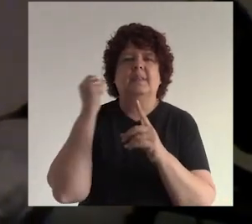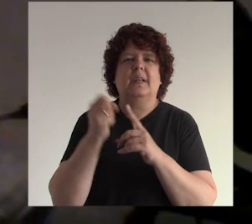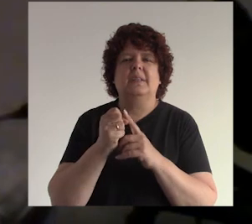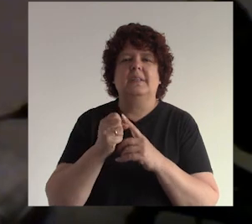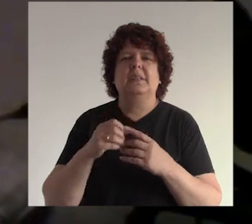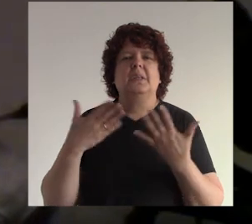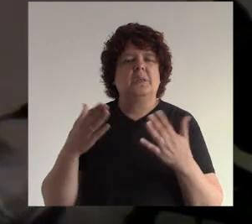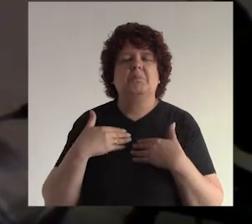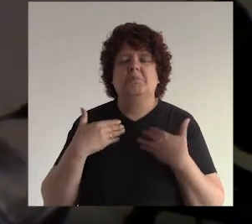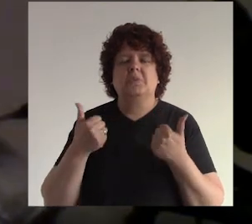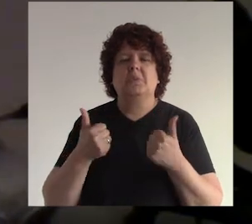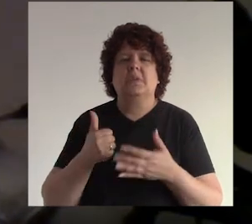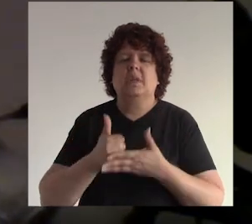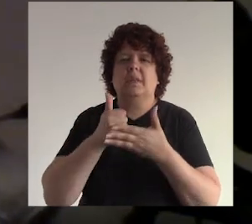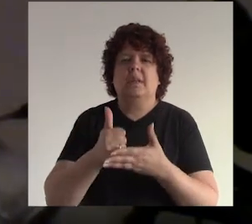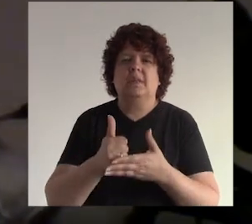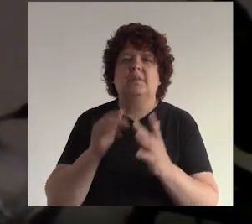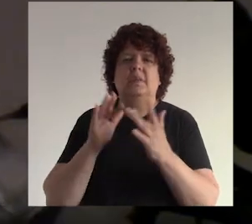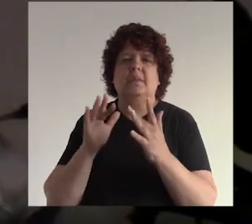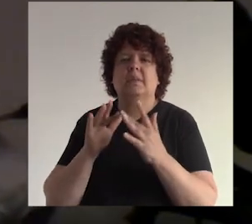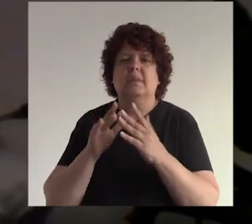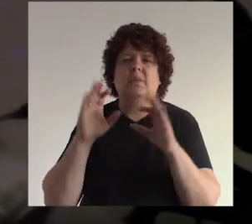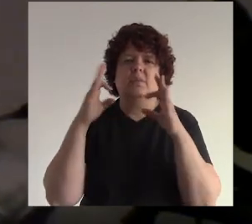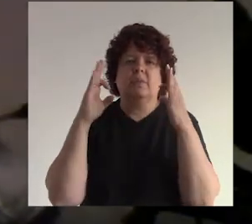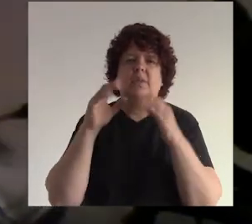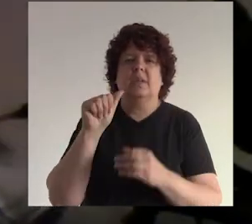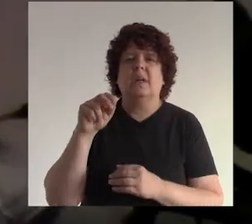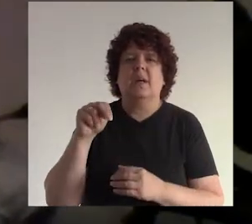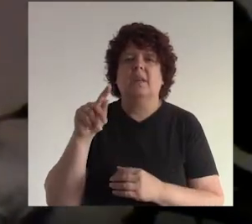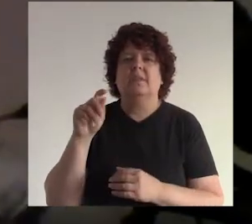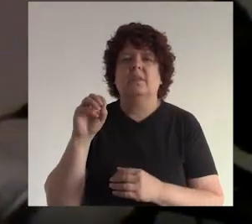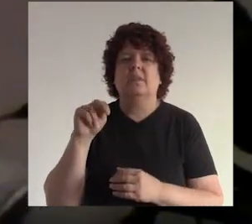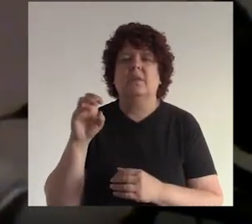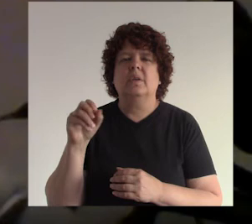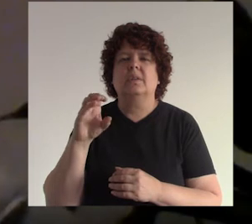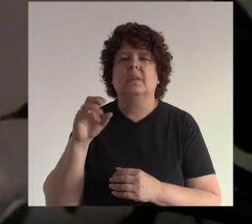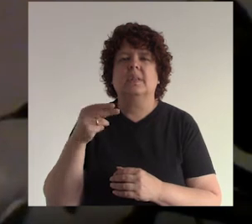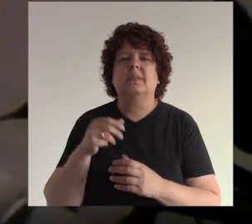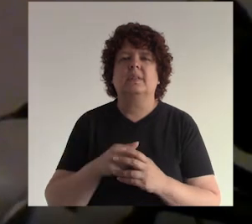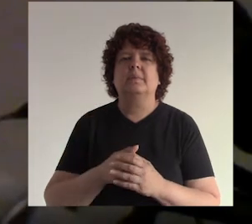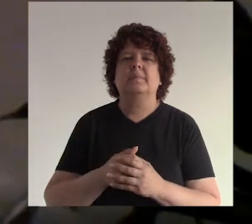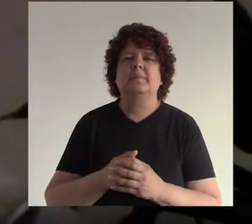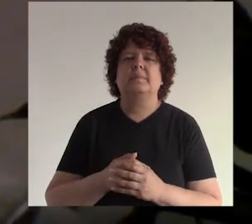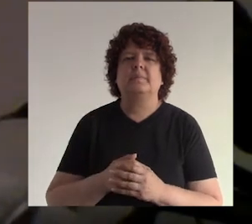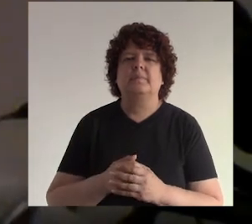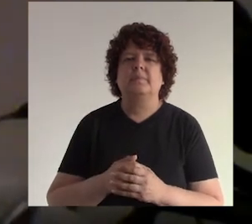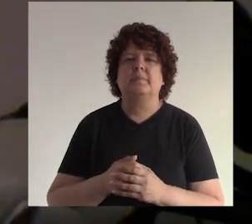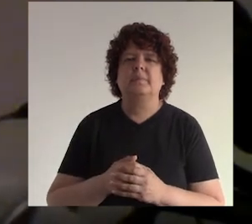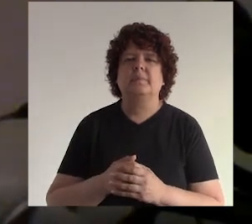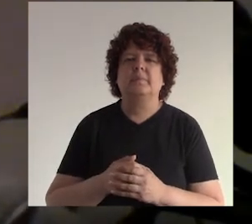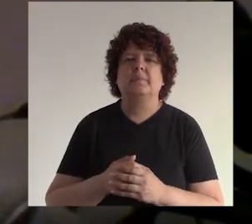y encantado y preso para ayudarlos ¿sí? me pueden encontrar en Facebook como Antonio Surca H o en Visible Marketing también